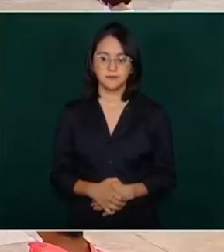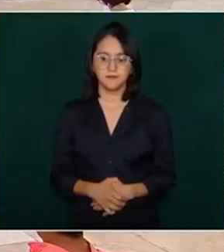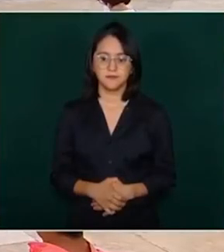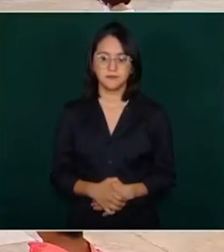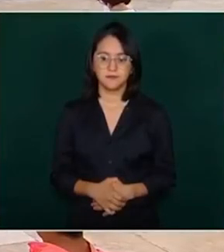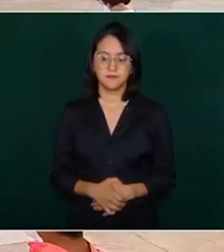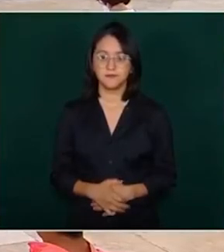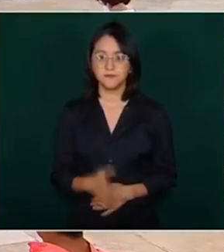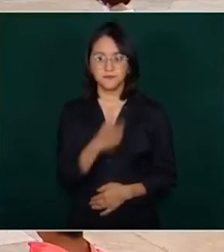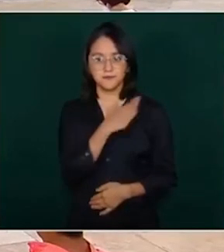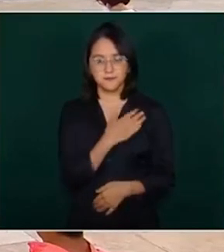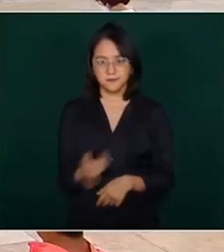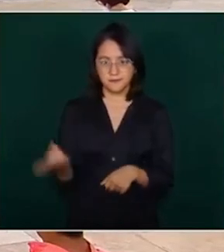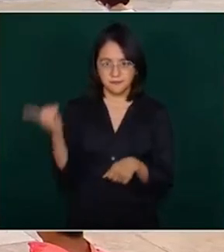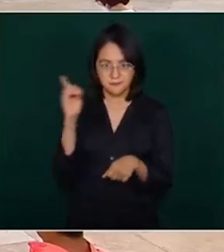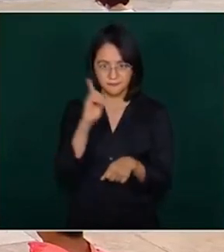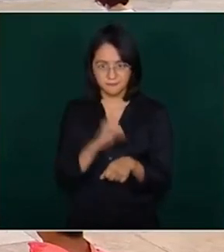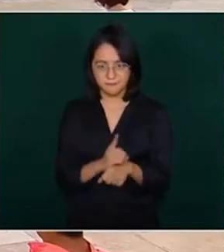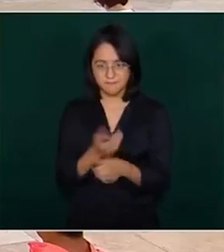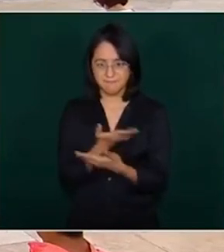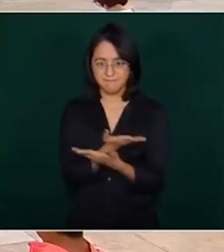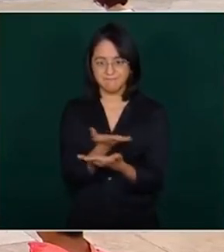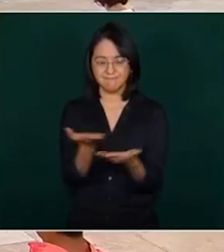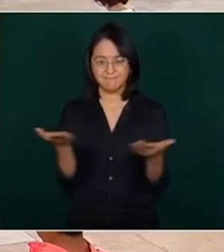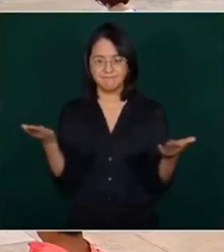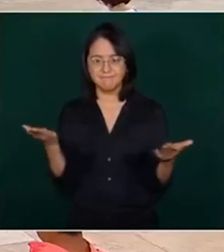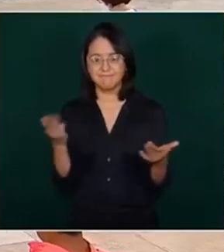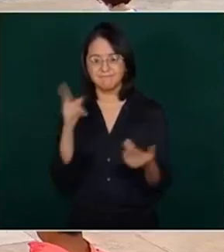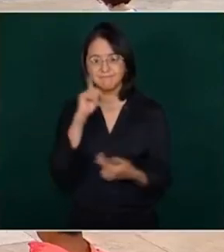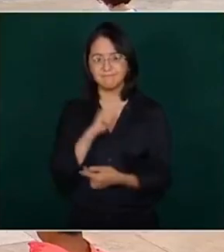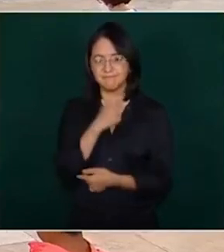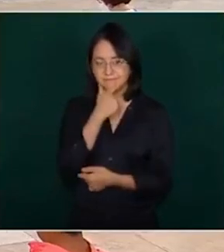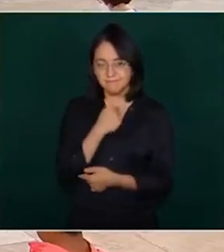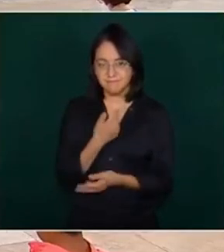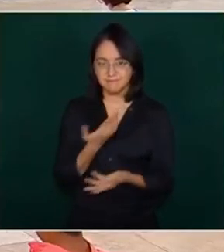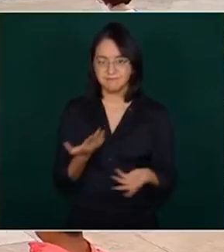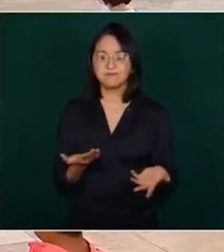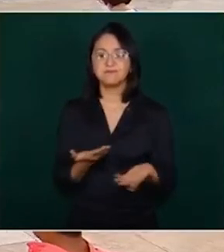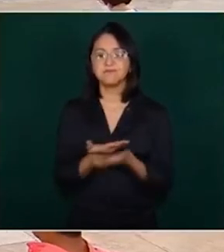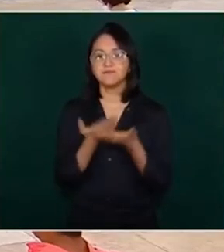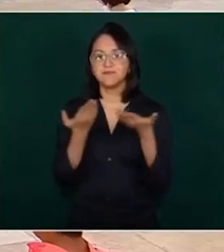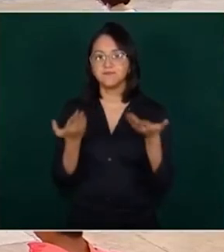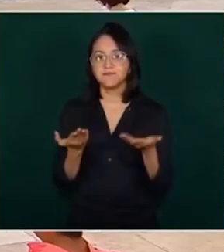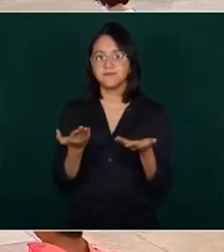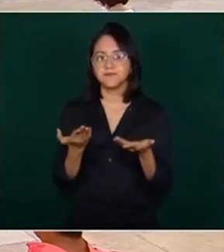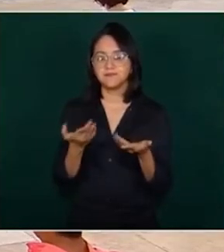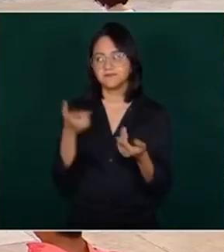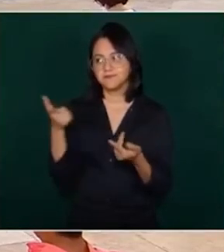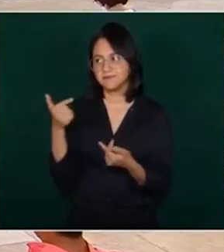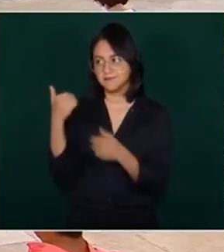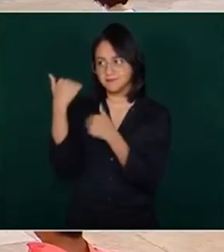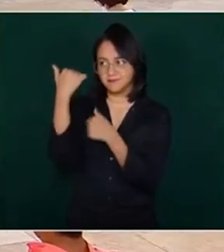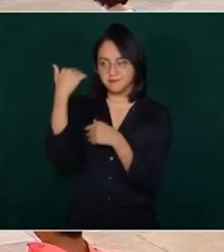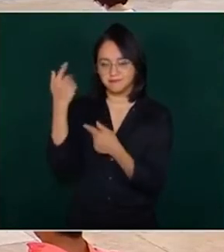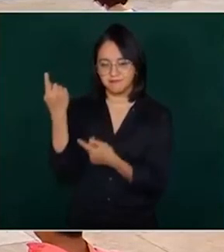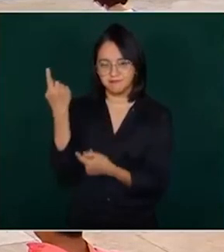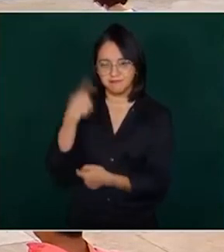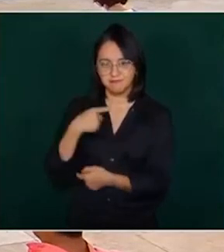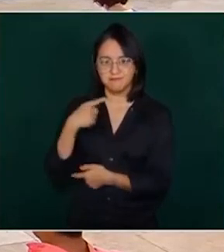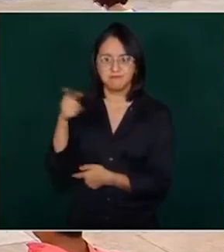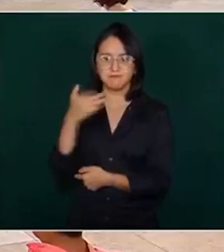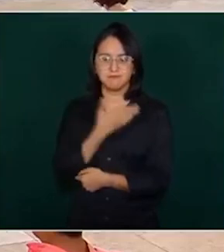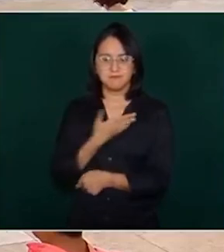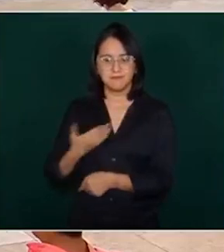Muy buenos días a todas y a todos, por instrucciones del Presidente de la República y de la